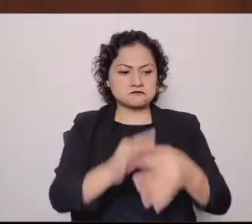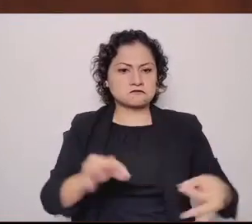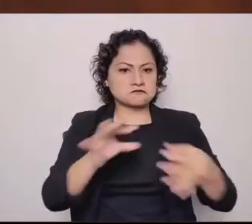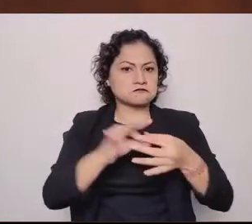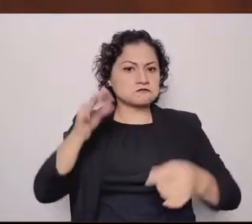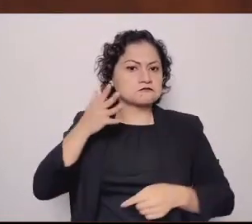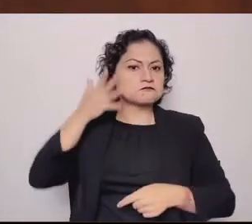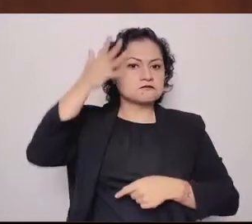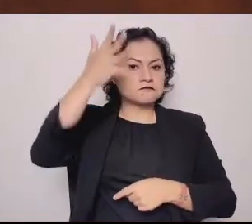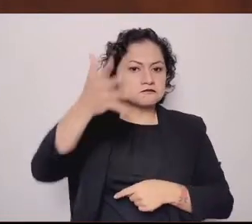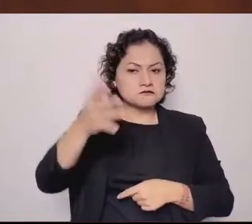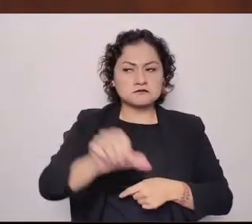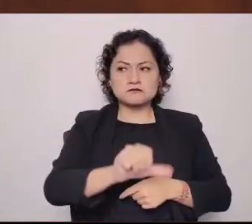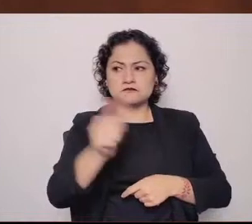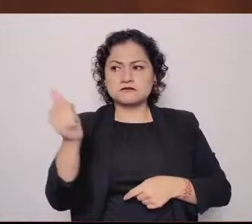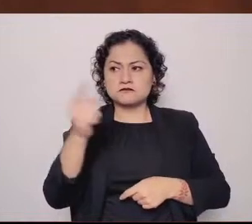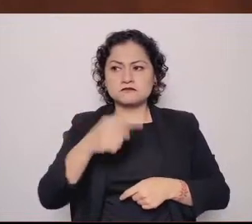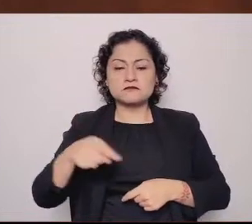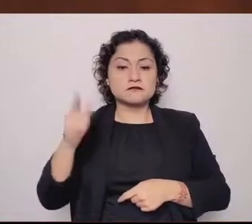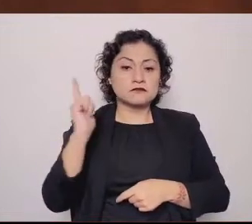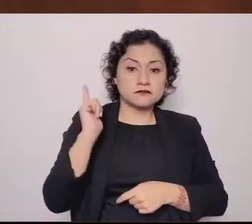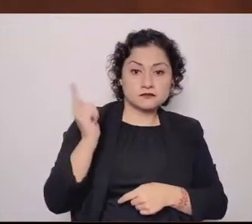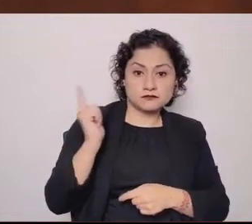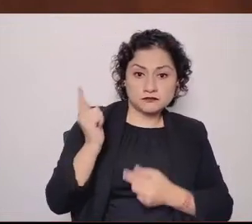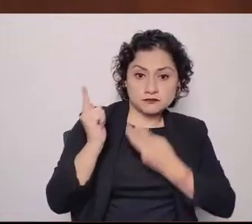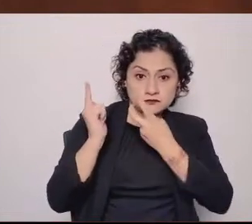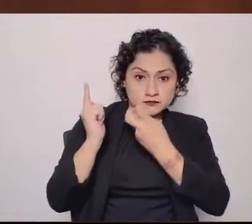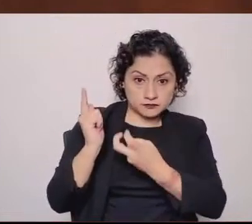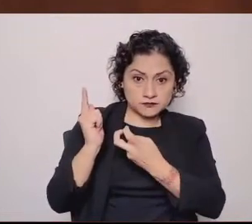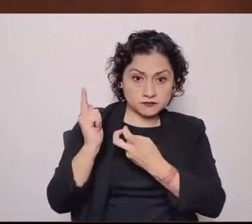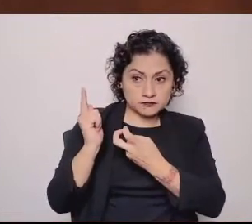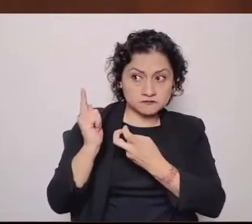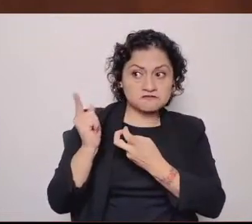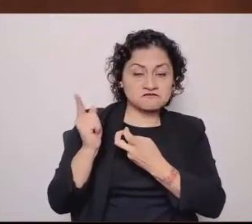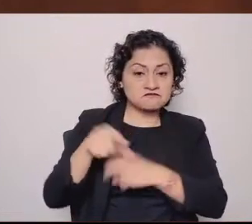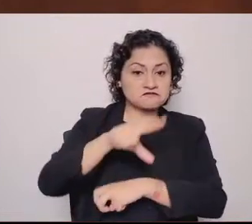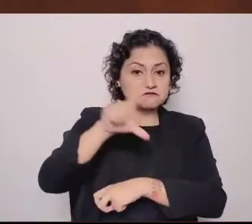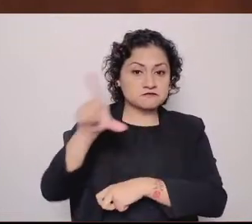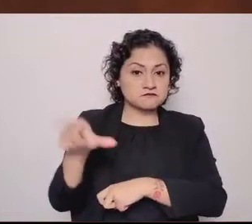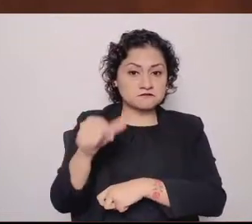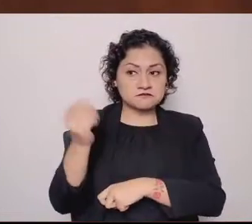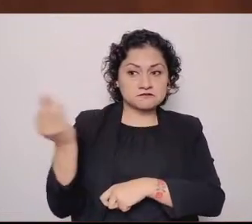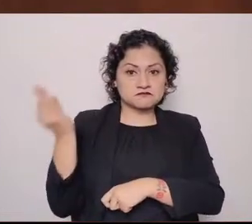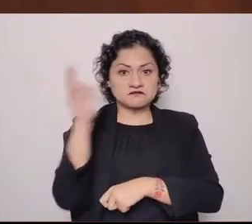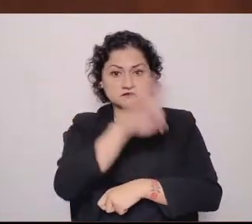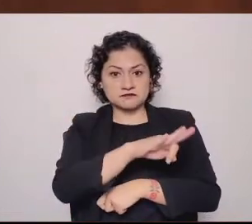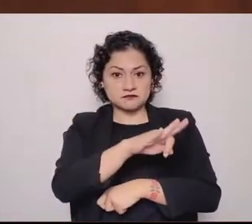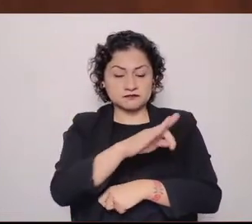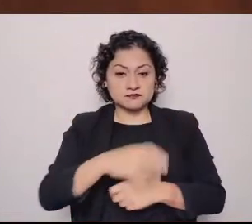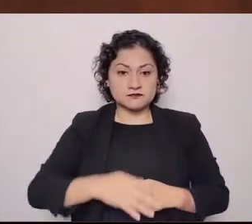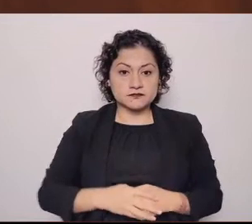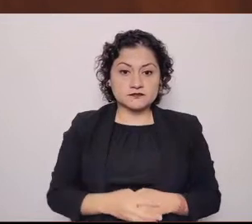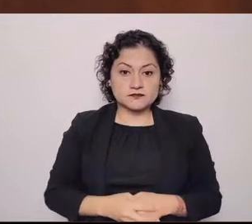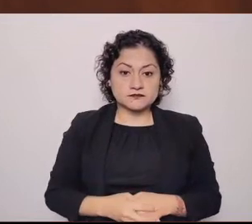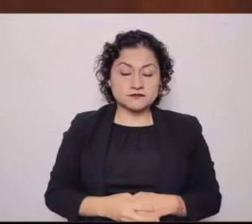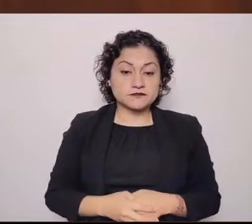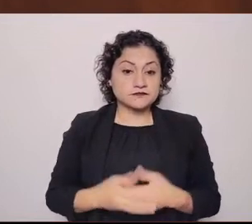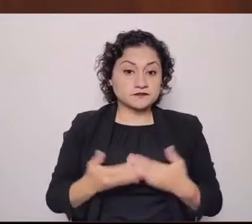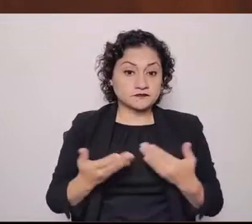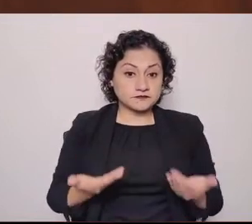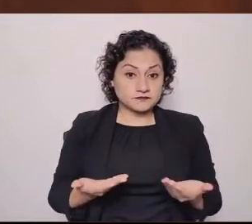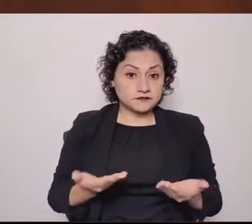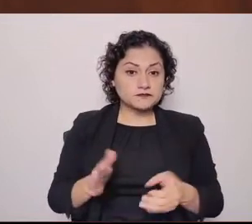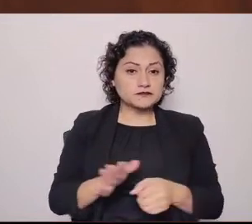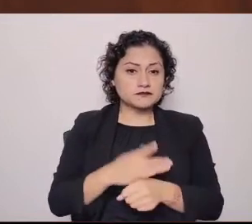y la han traicionado, con sus terribles resultados